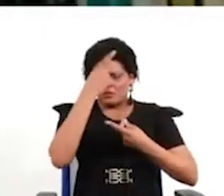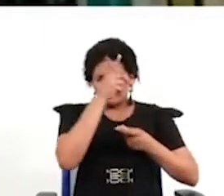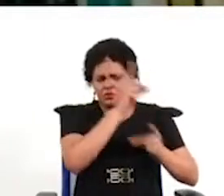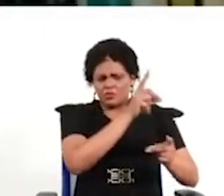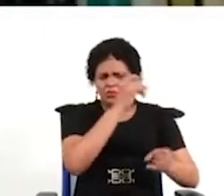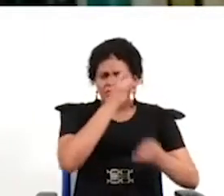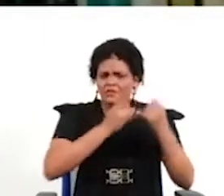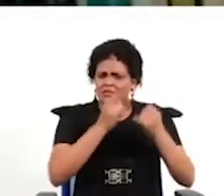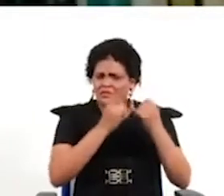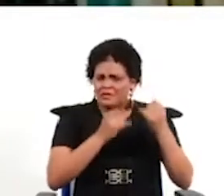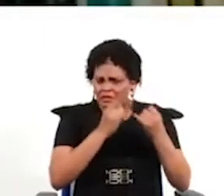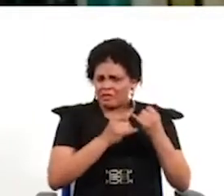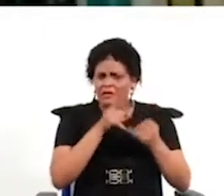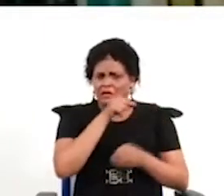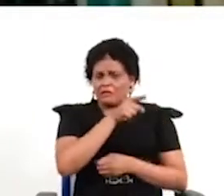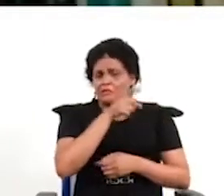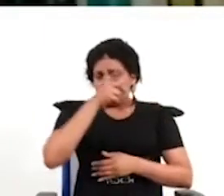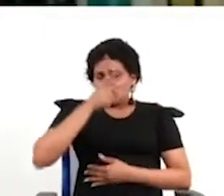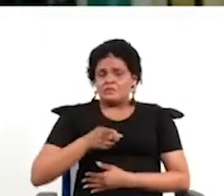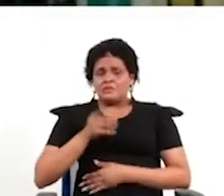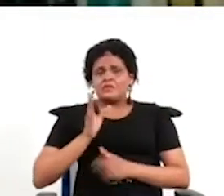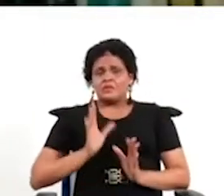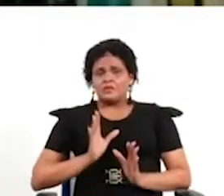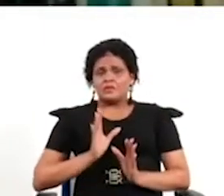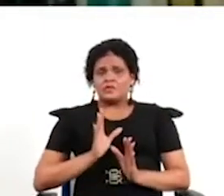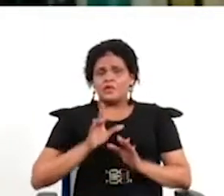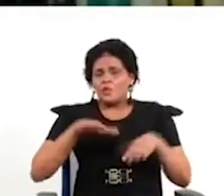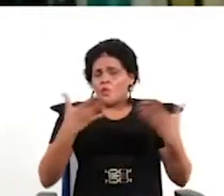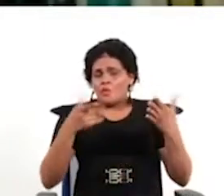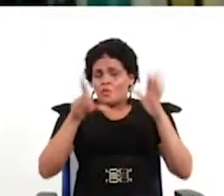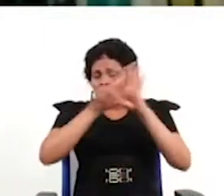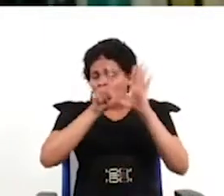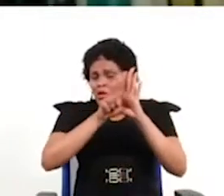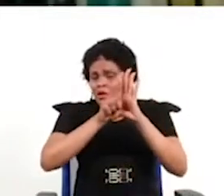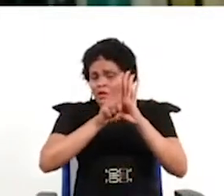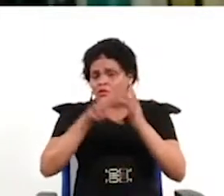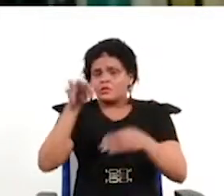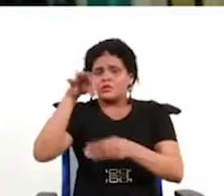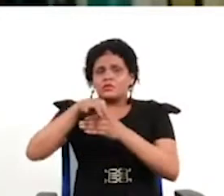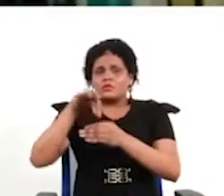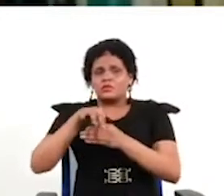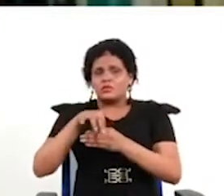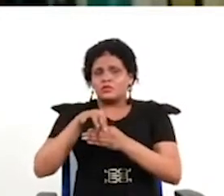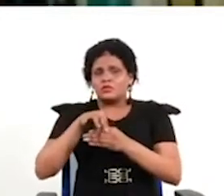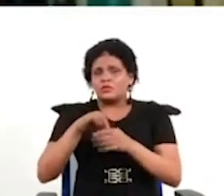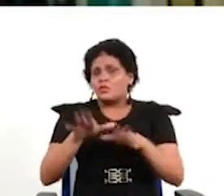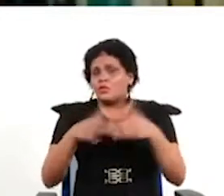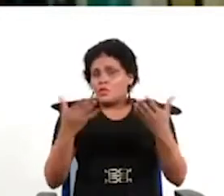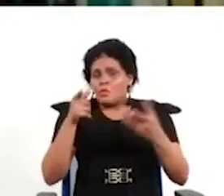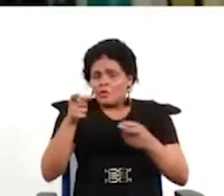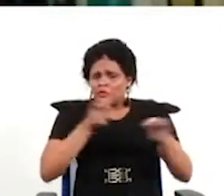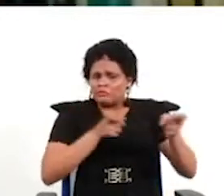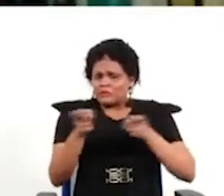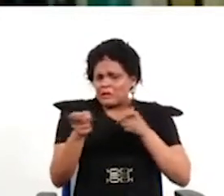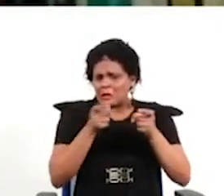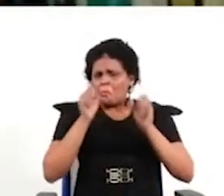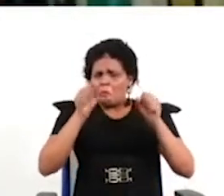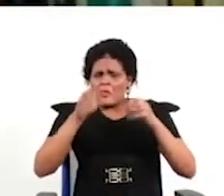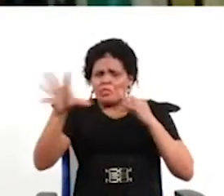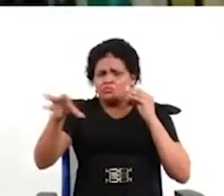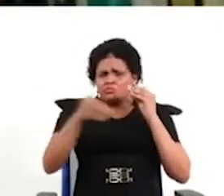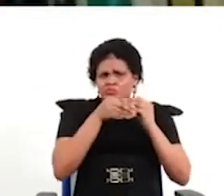final en mi opinión sobre cómo debería ser la ley electoral. Pero por eso tenemos distintos mecanismos que podrían hacerlo